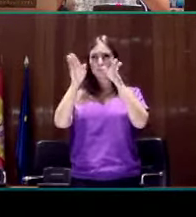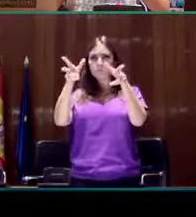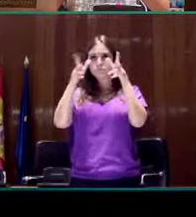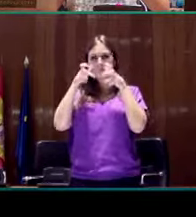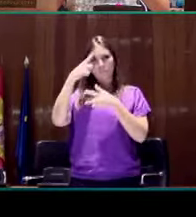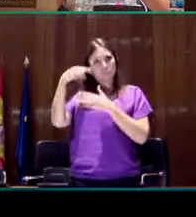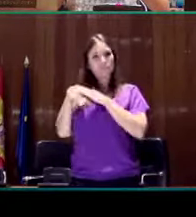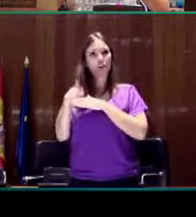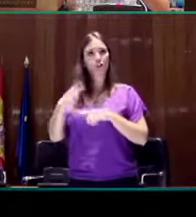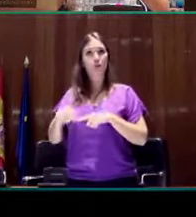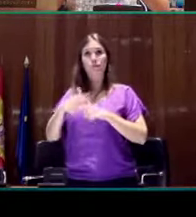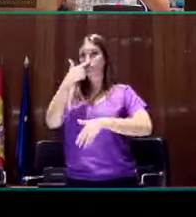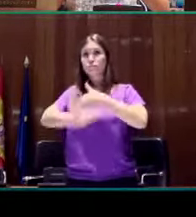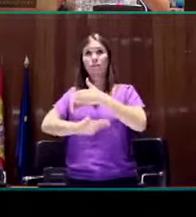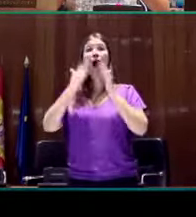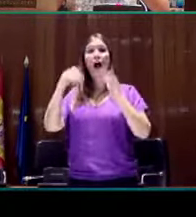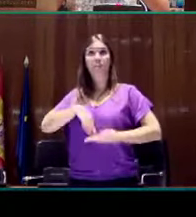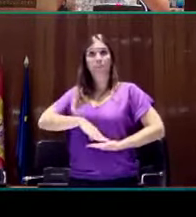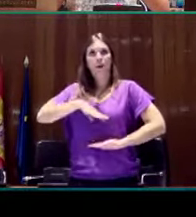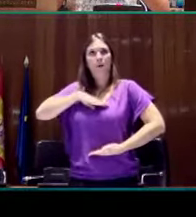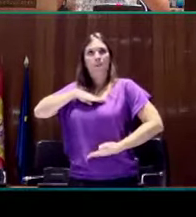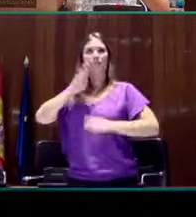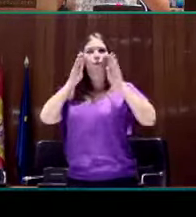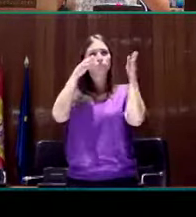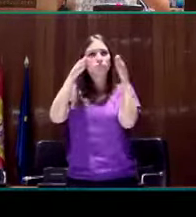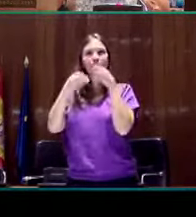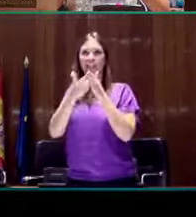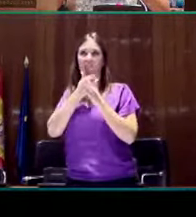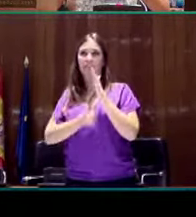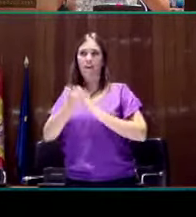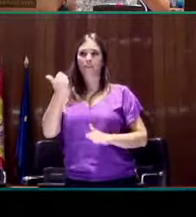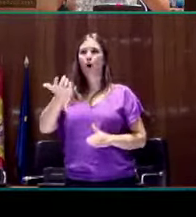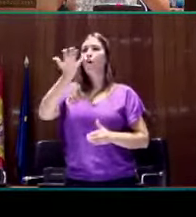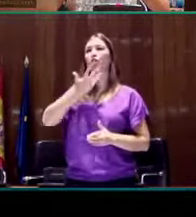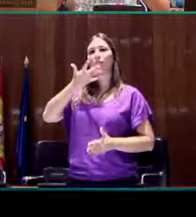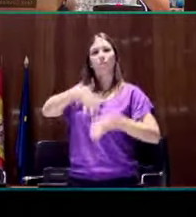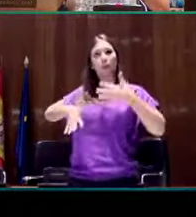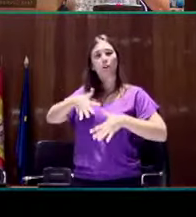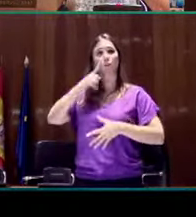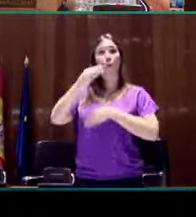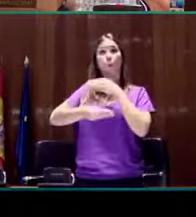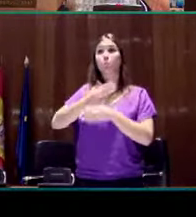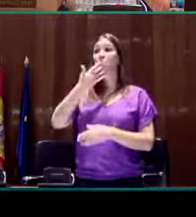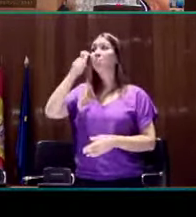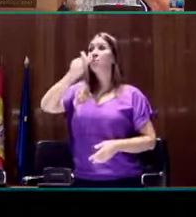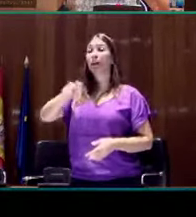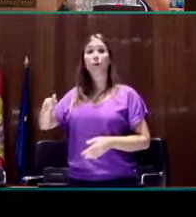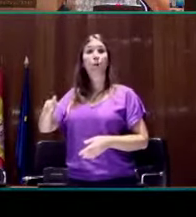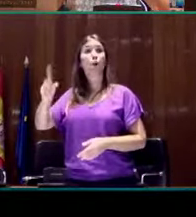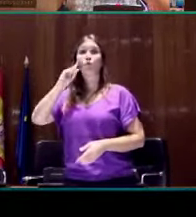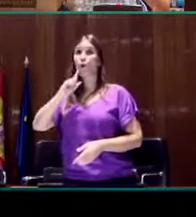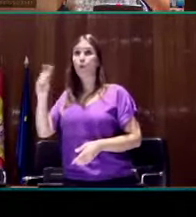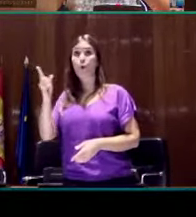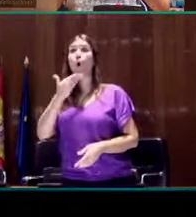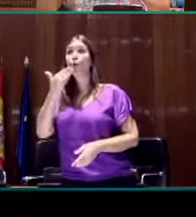los procesos perceptivos y ampliar sus capacidades atencionales. El conocimiento y manejo por parte de aquellas personas que sin ser